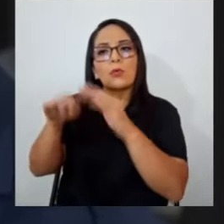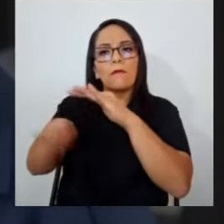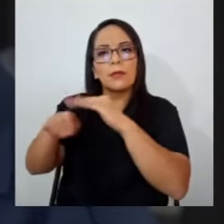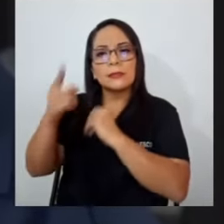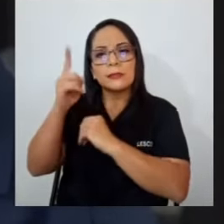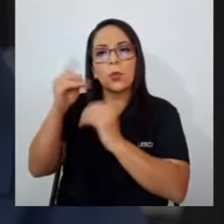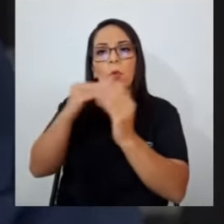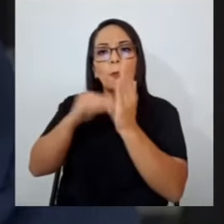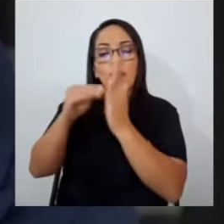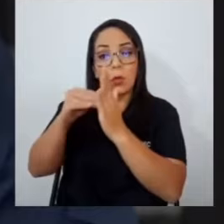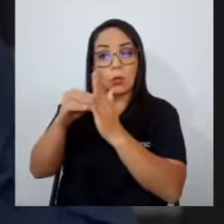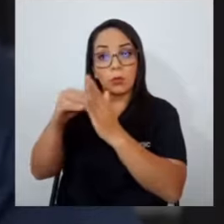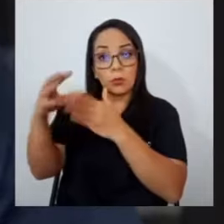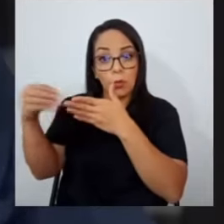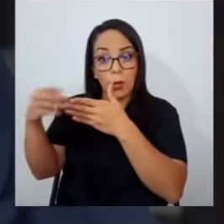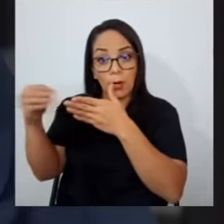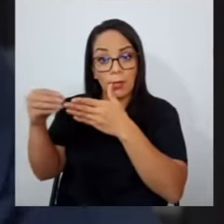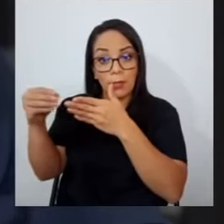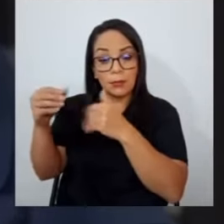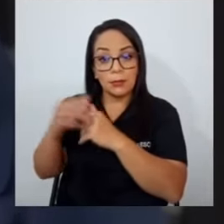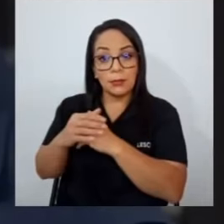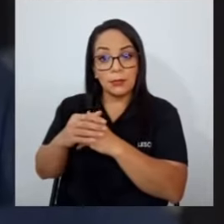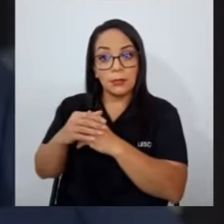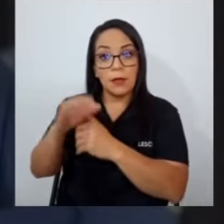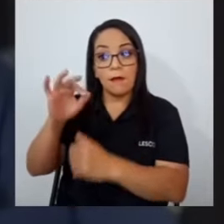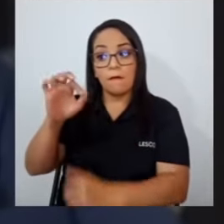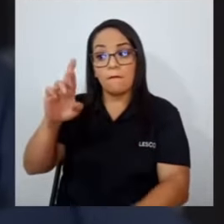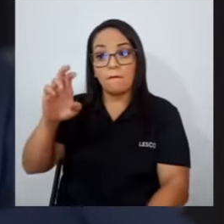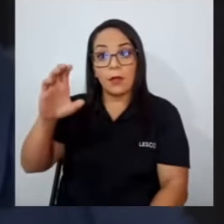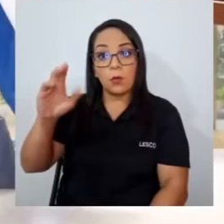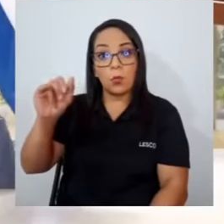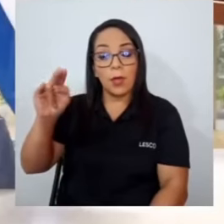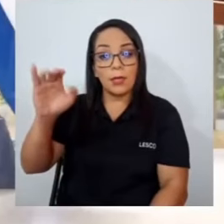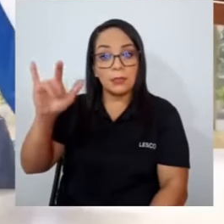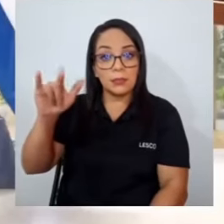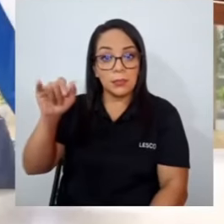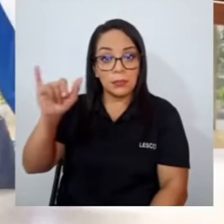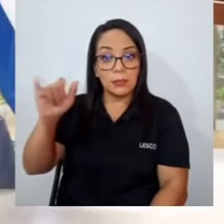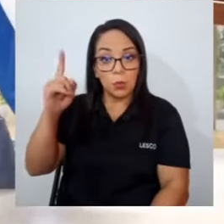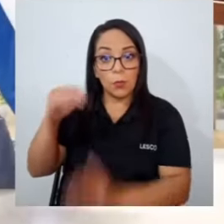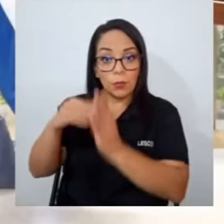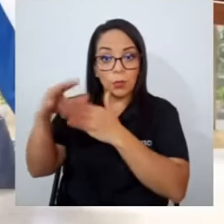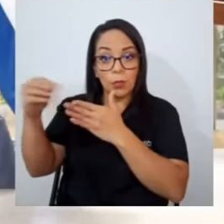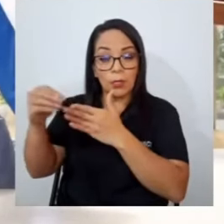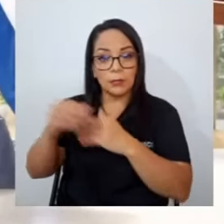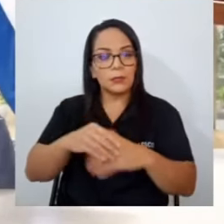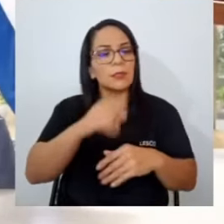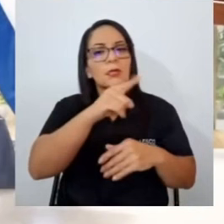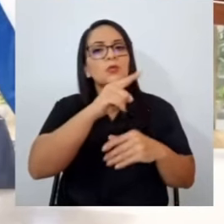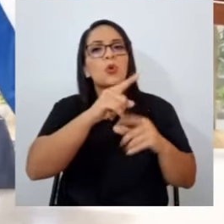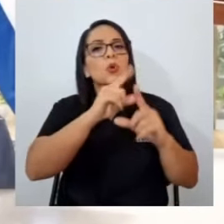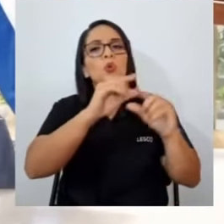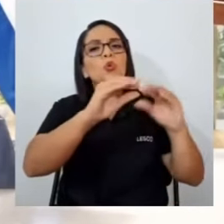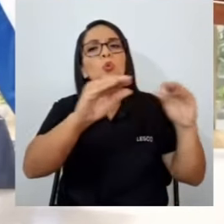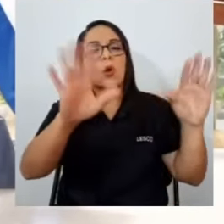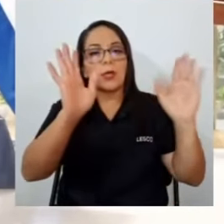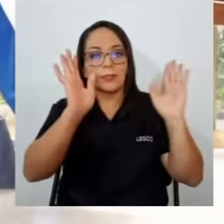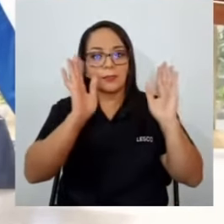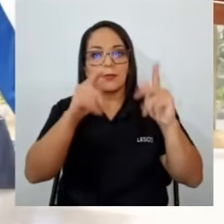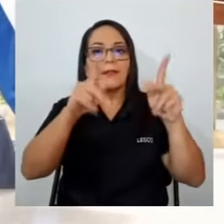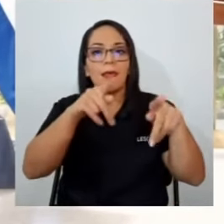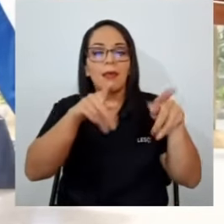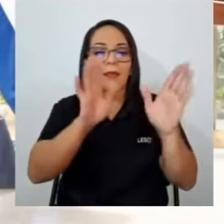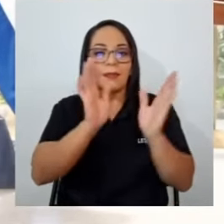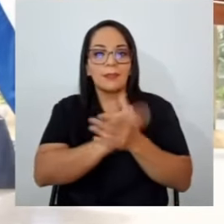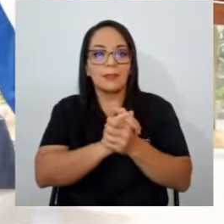para las frecuencias en el centro del dial, quisiera saber si eso ya es cierto o no. Estos son rumores, don Danilo, de gente que ha querido meter